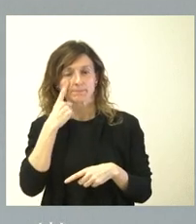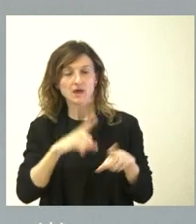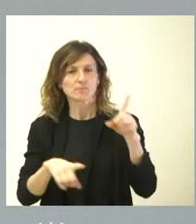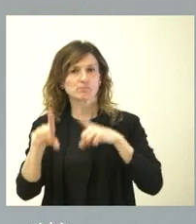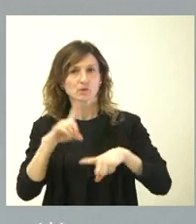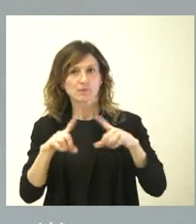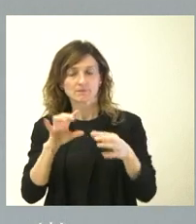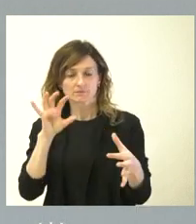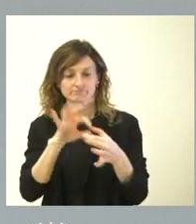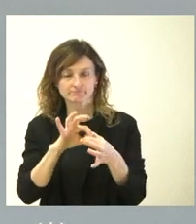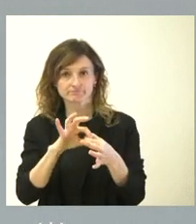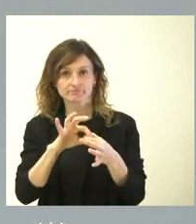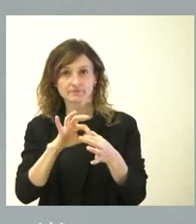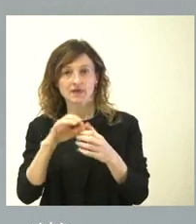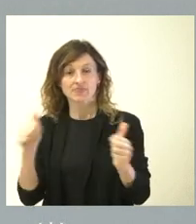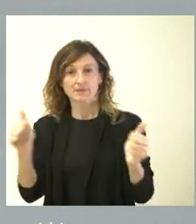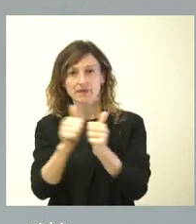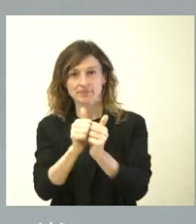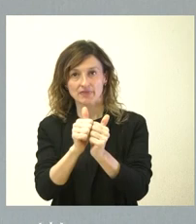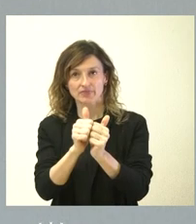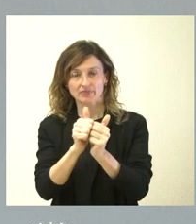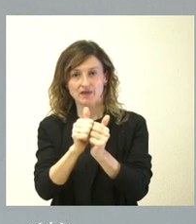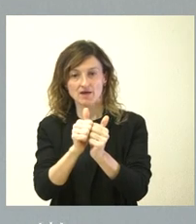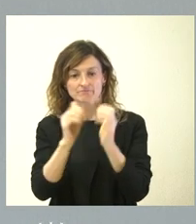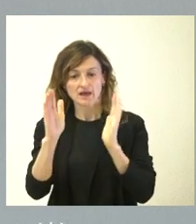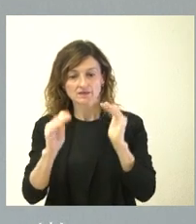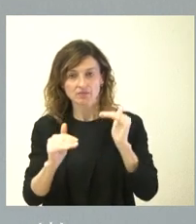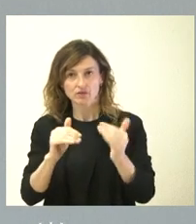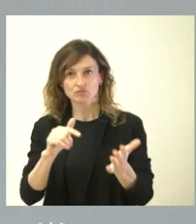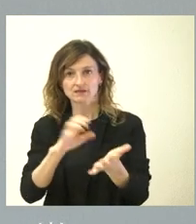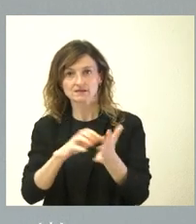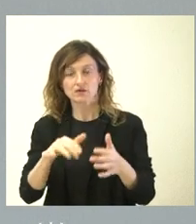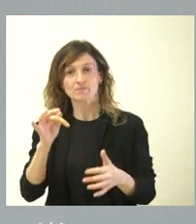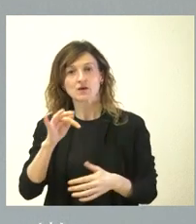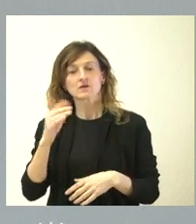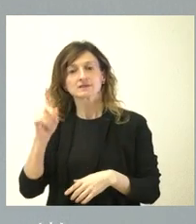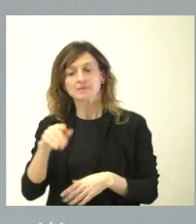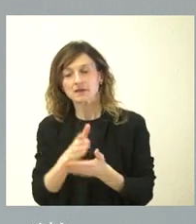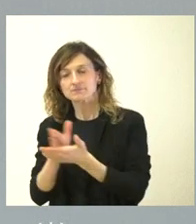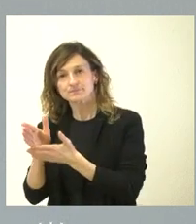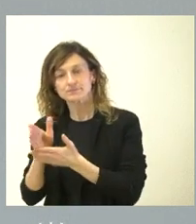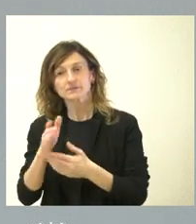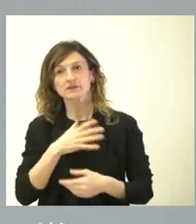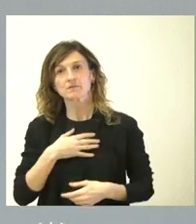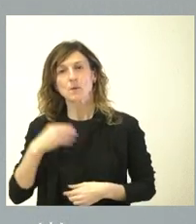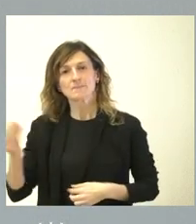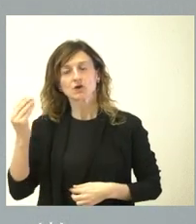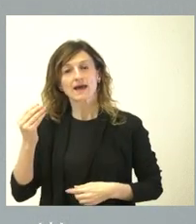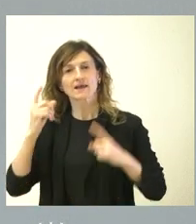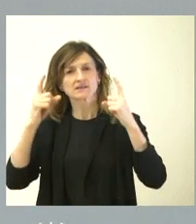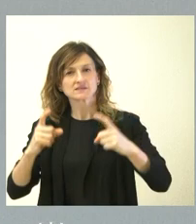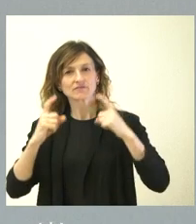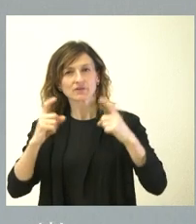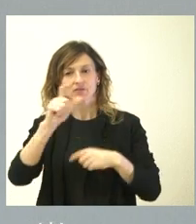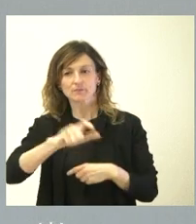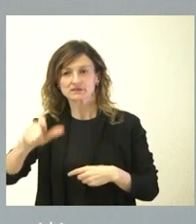vinculado a la dependencia, pero esto tiene que ser compatible con poder mejorar los esfuerzos que hacemos a las